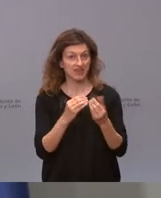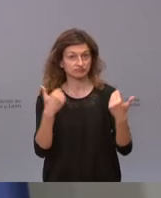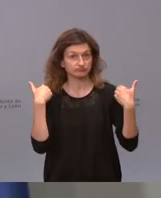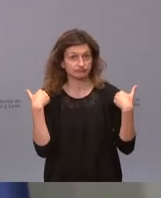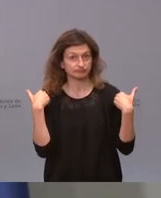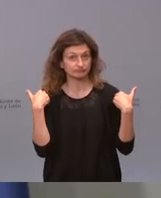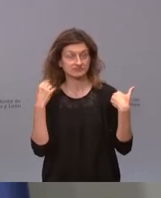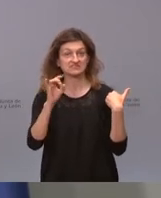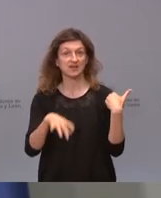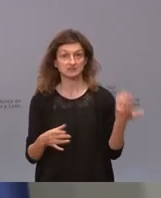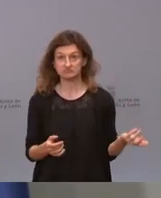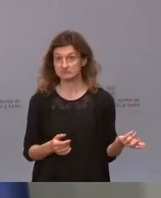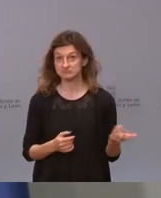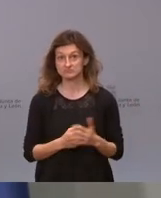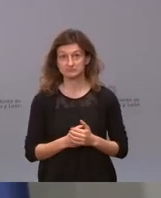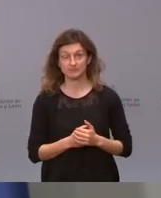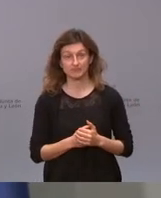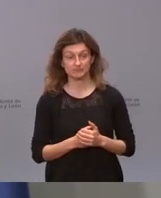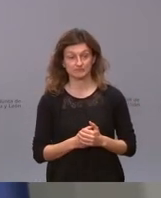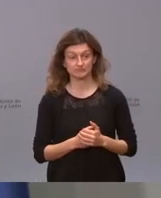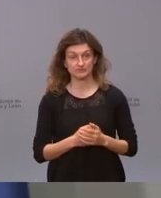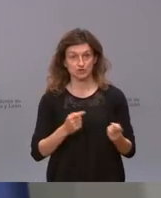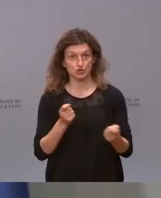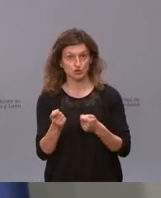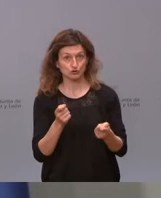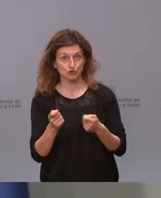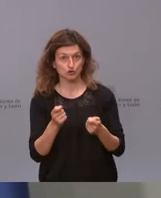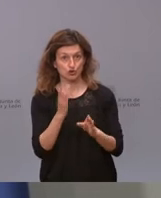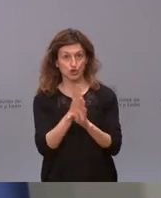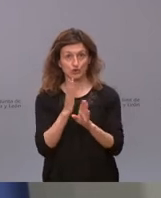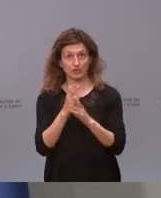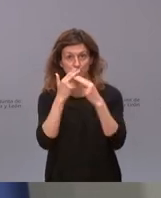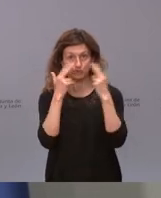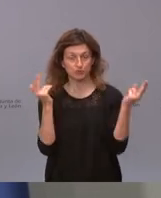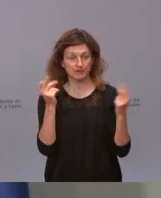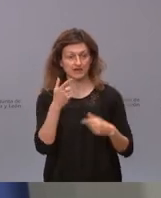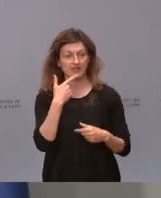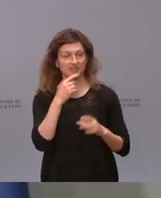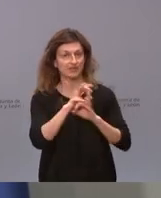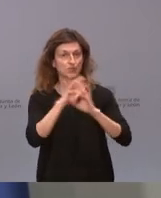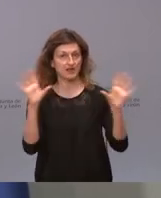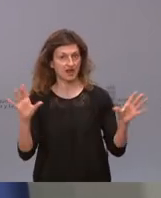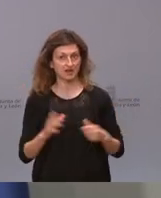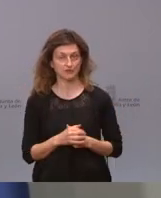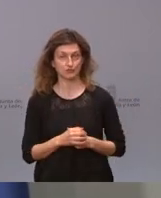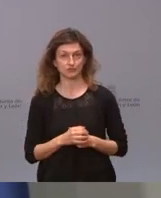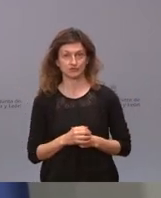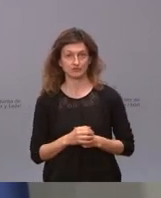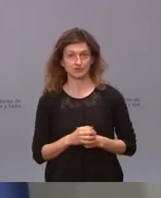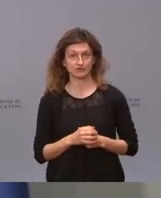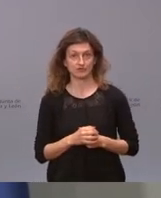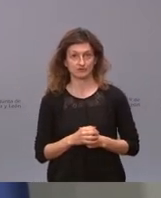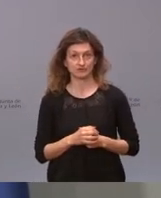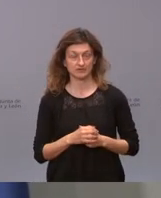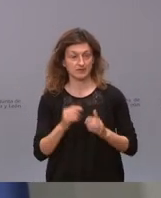tiene la responsabilidad del control de las fuerzas del orden público? Ha dicho claramente, delante de todos ustedes, que